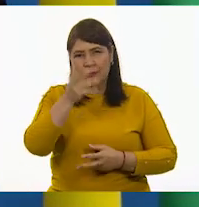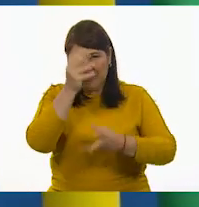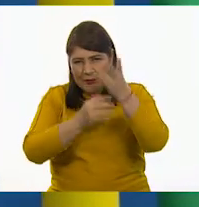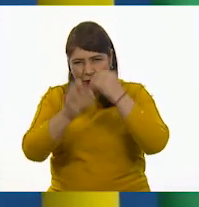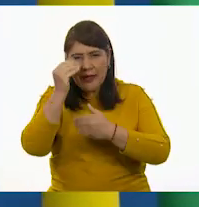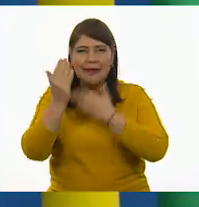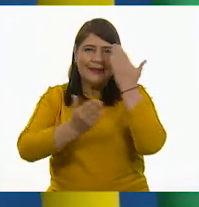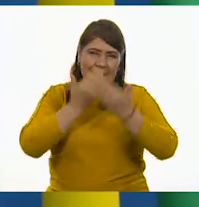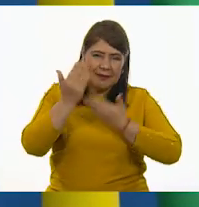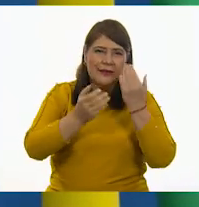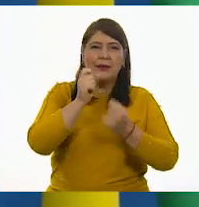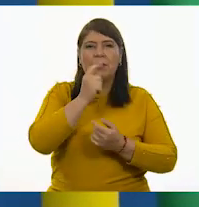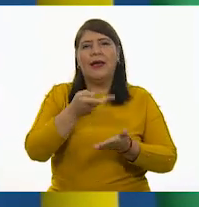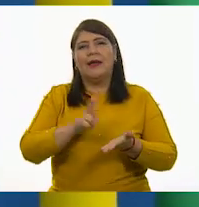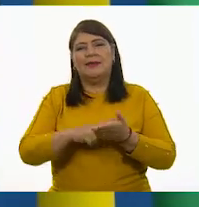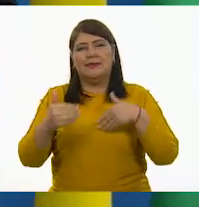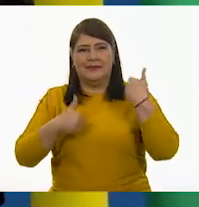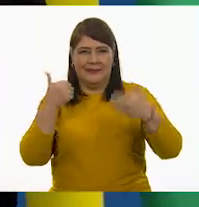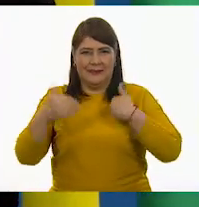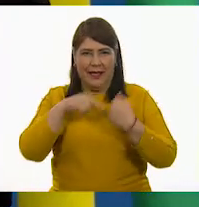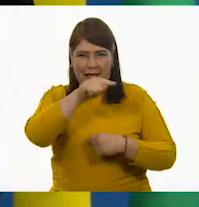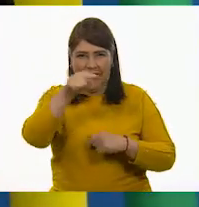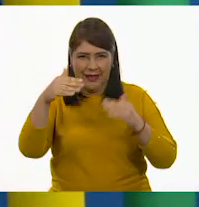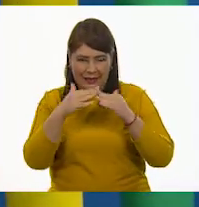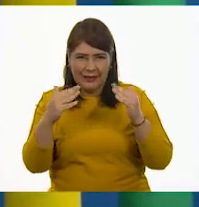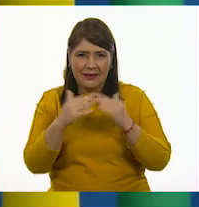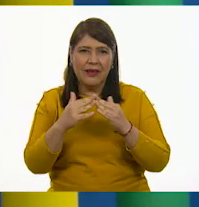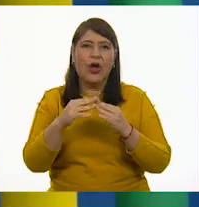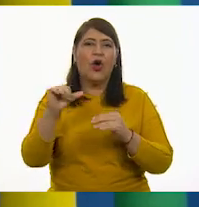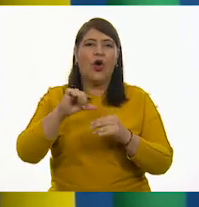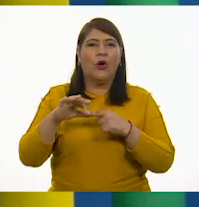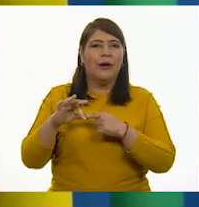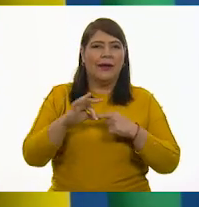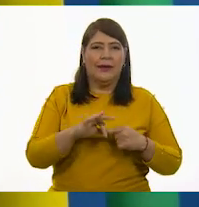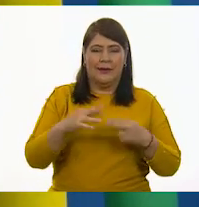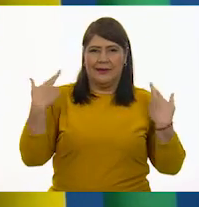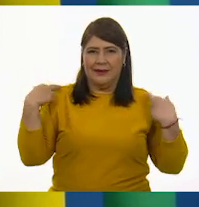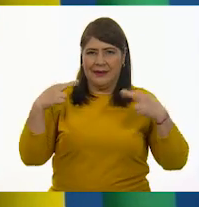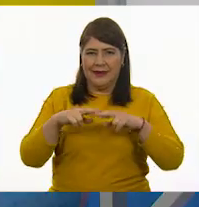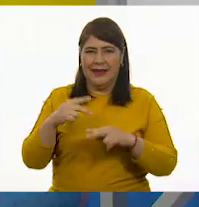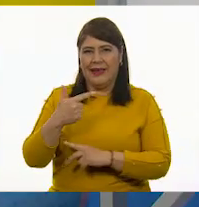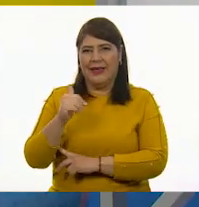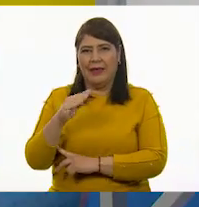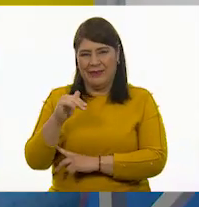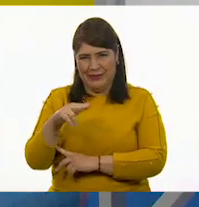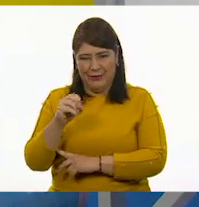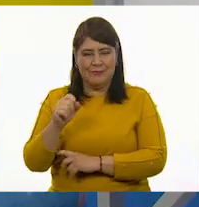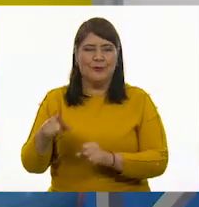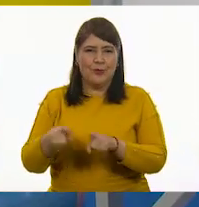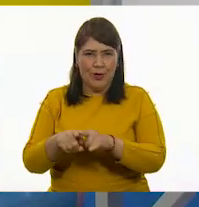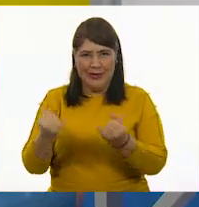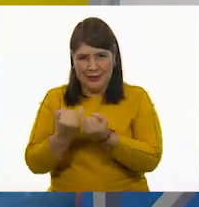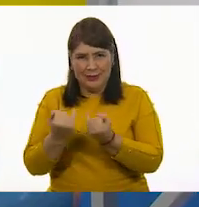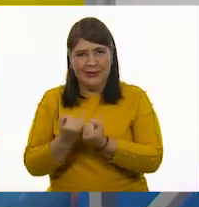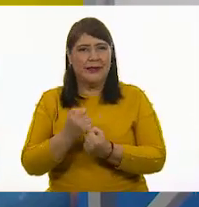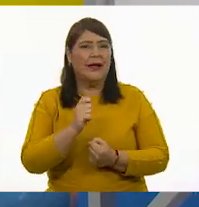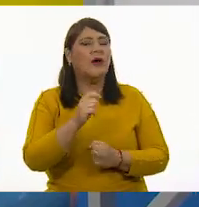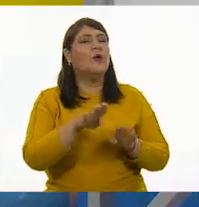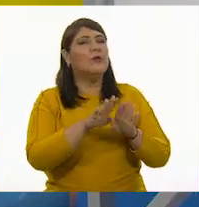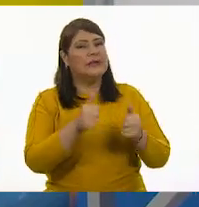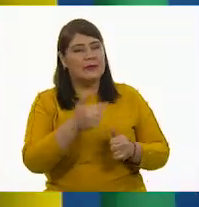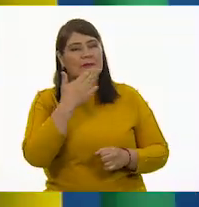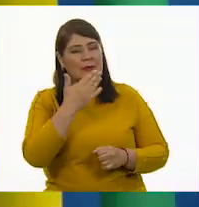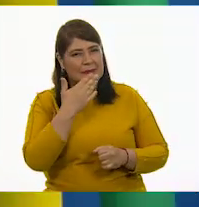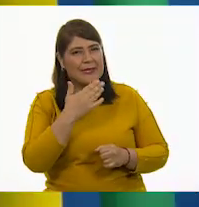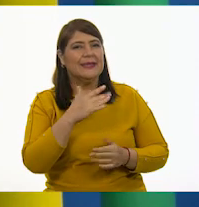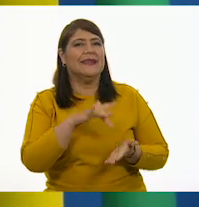desde nuestros hogares. Hoy estamos de nuevo con el maestro Gavino Sánchez. Maestro, ¿cómo está? Bien, bien, Juan Carlos. Muy bien. ¿Y tú qué tal? ¿Cómo